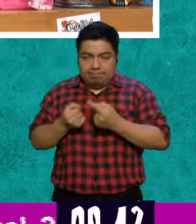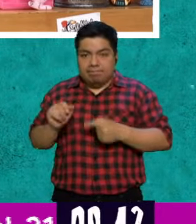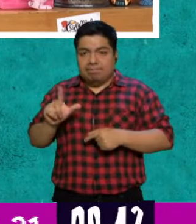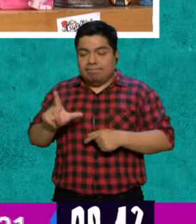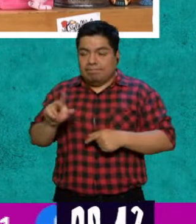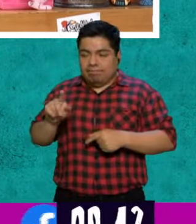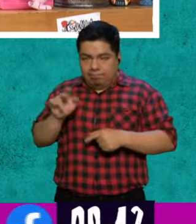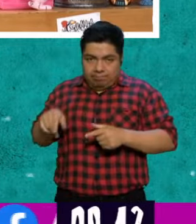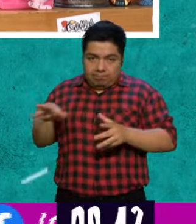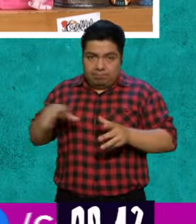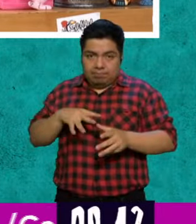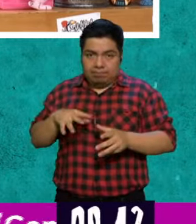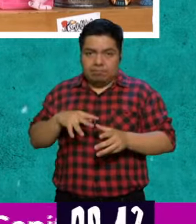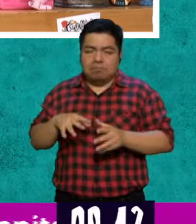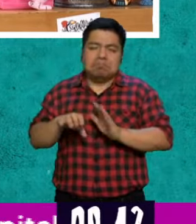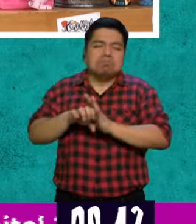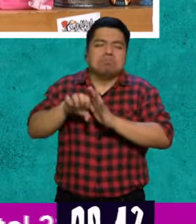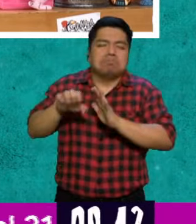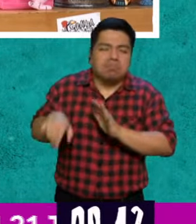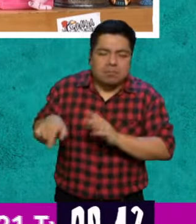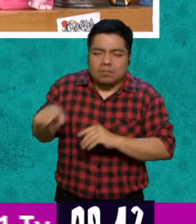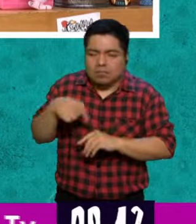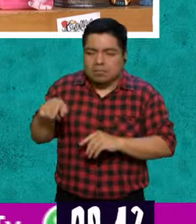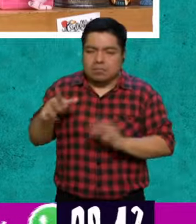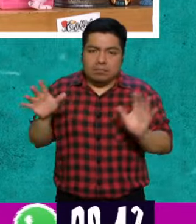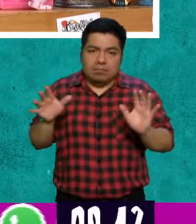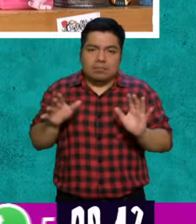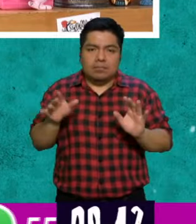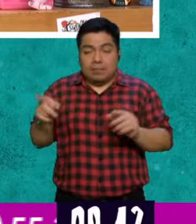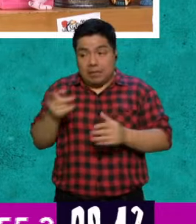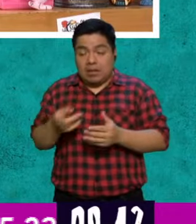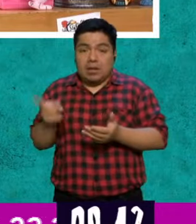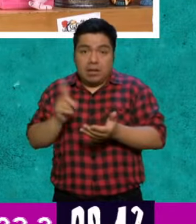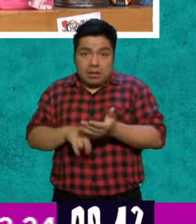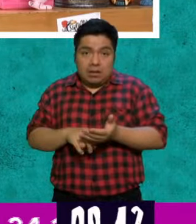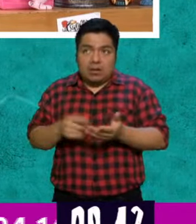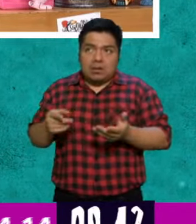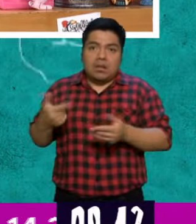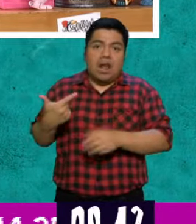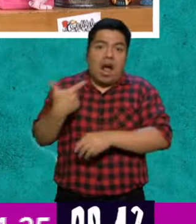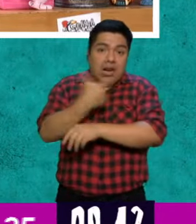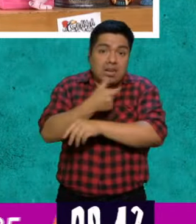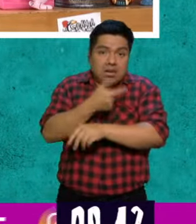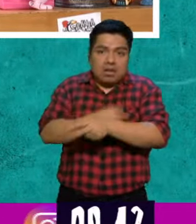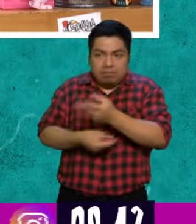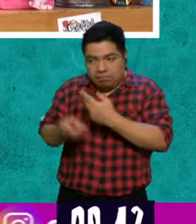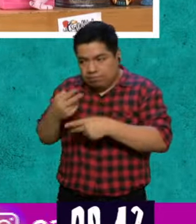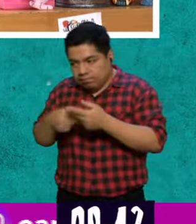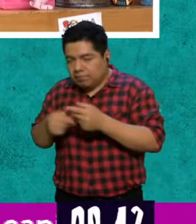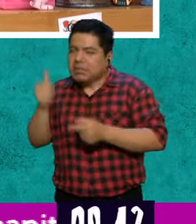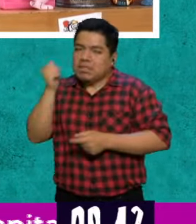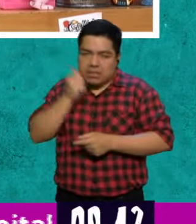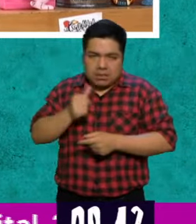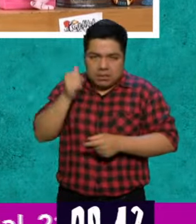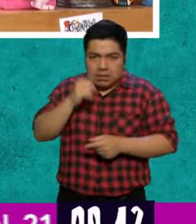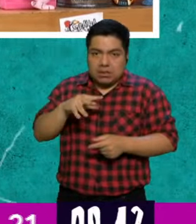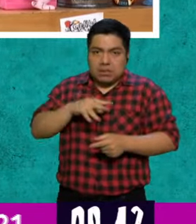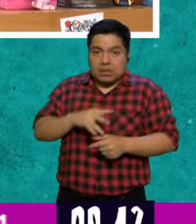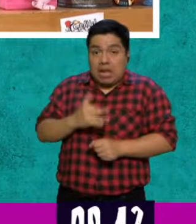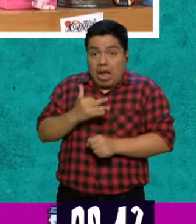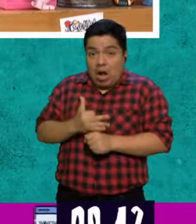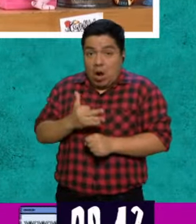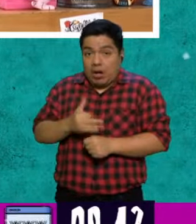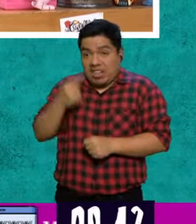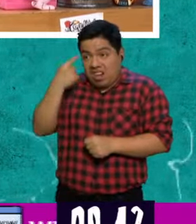o no sé si se acuerdan que hace 20, 30 años, pues, iban y nos vacunaban y siempre había vacunas. Ahora no es tan